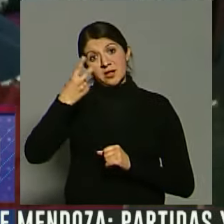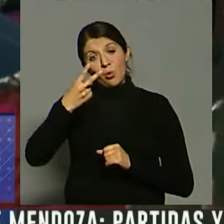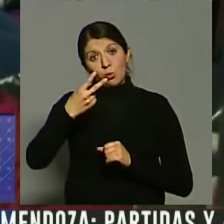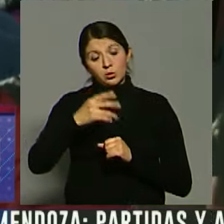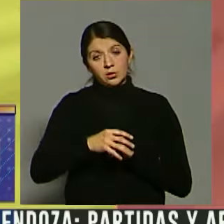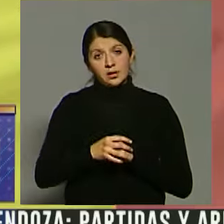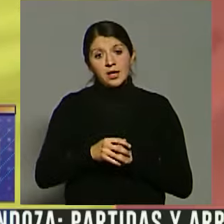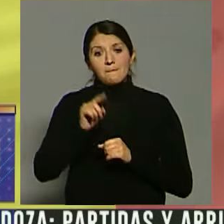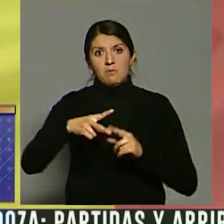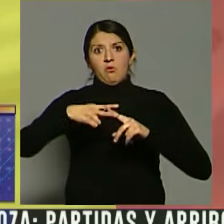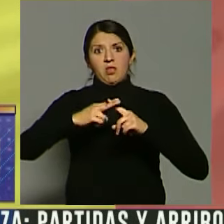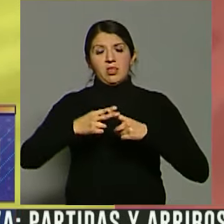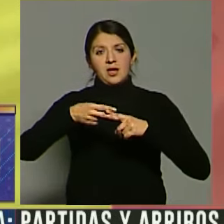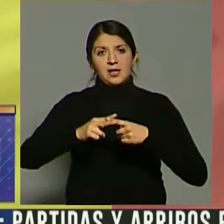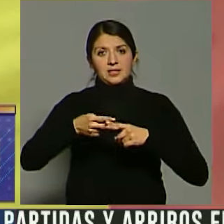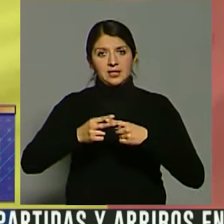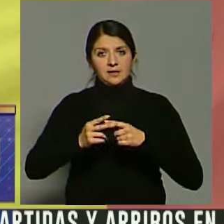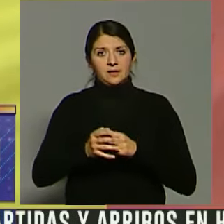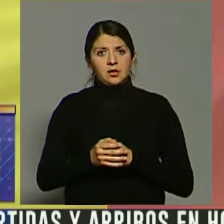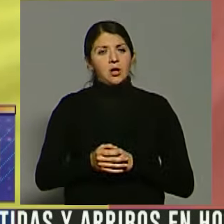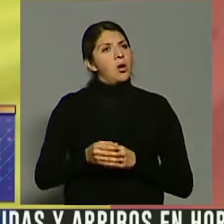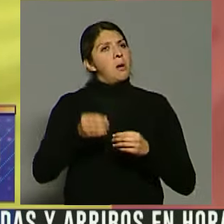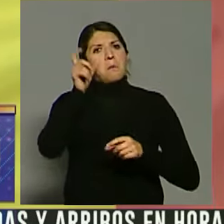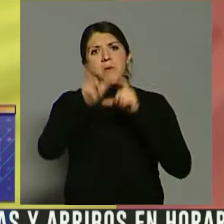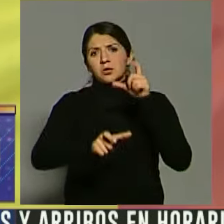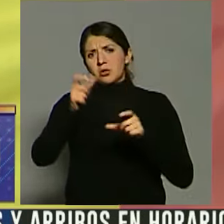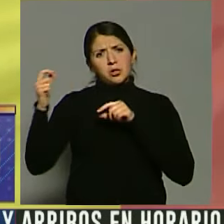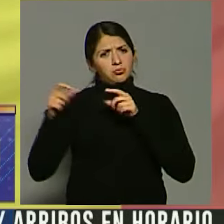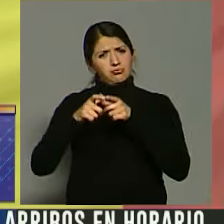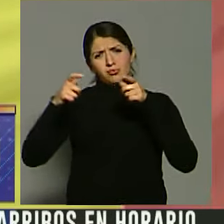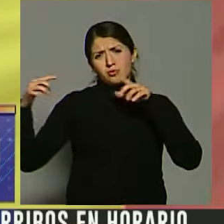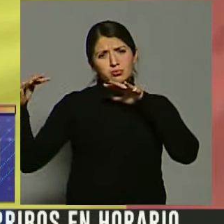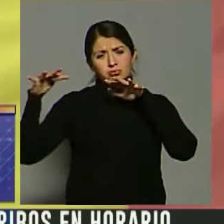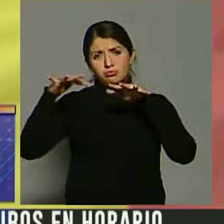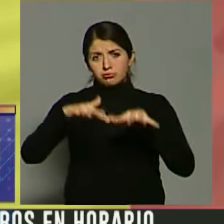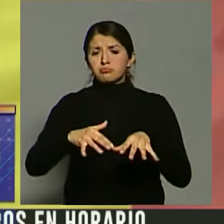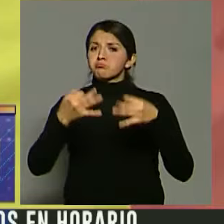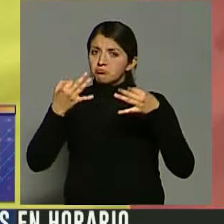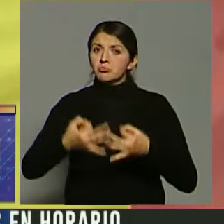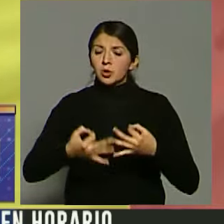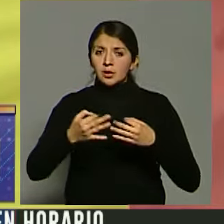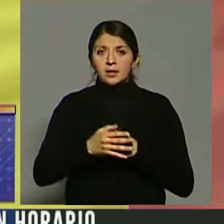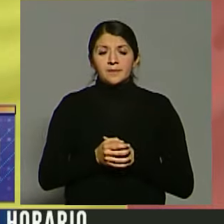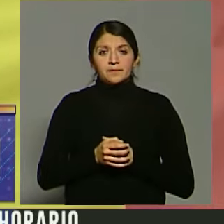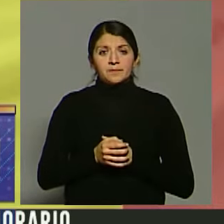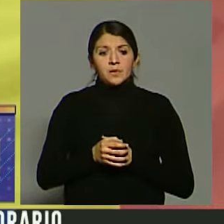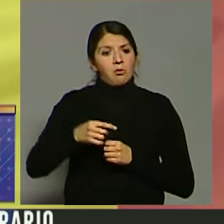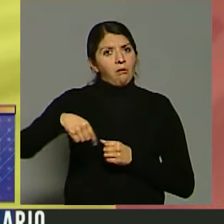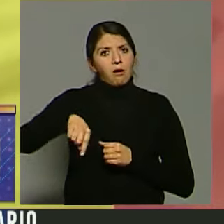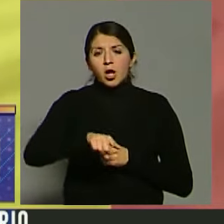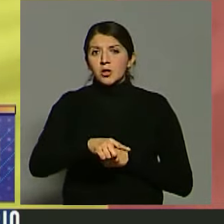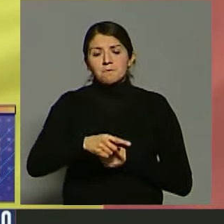el taller este, que ha concurrido muchísima gente, está buenísimo. Es como un enfoque desde el